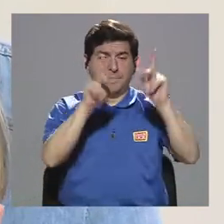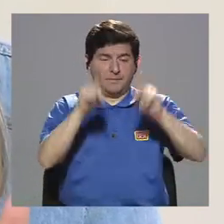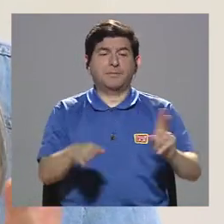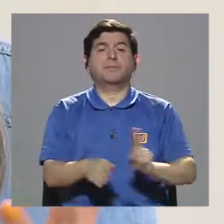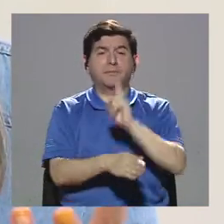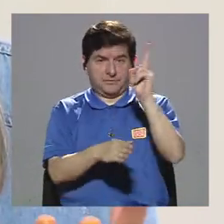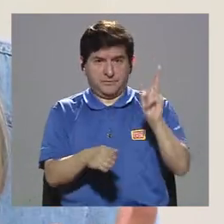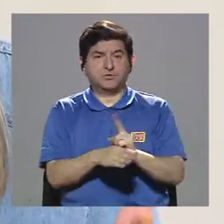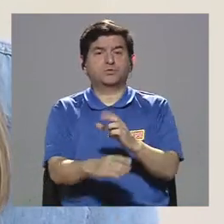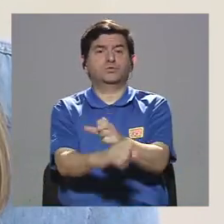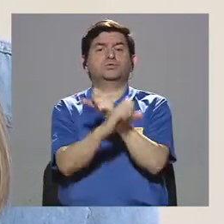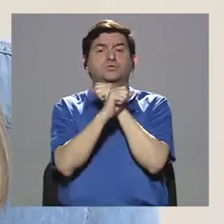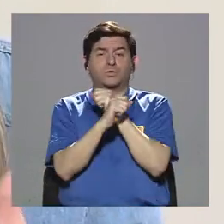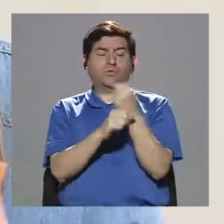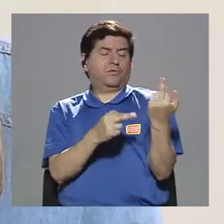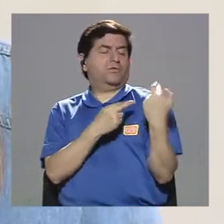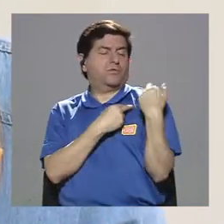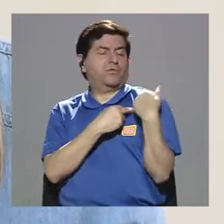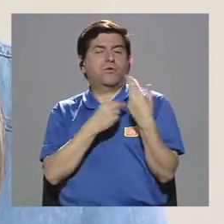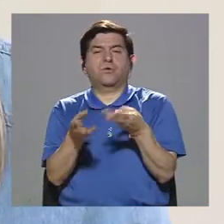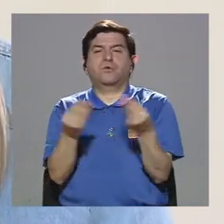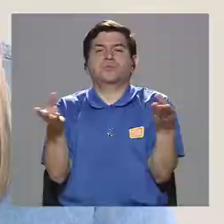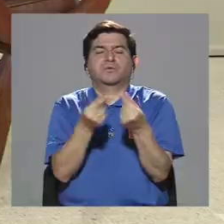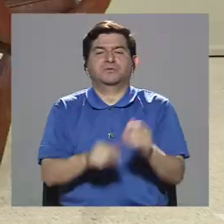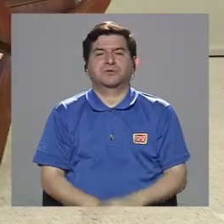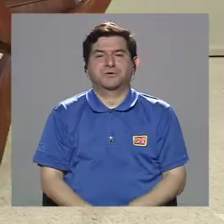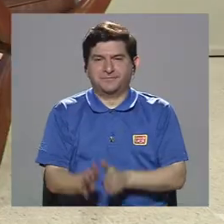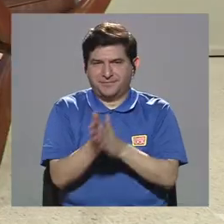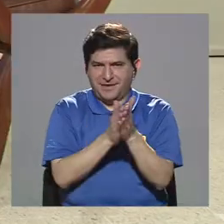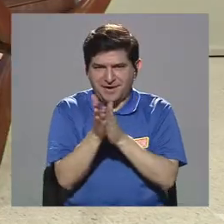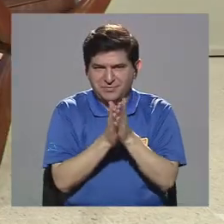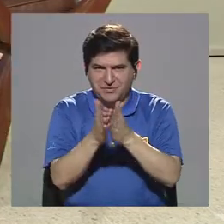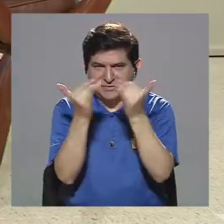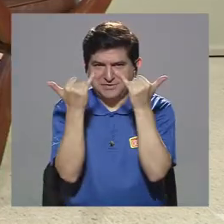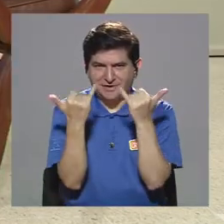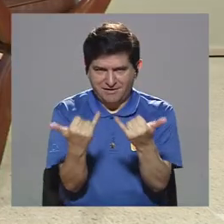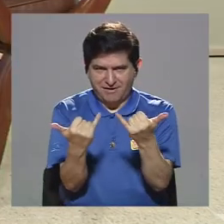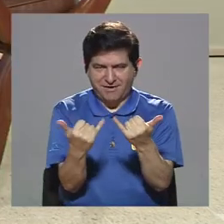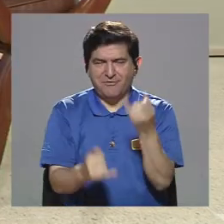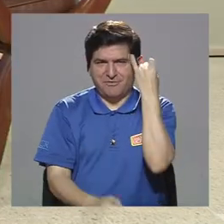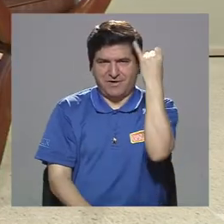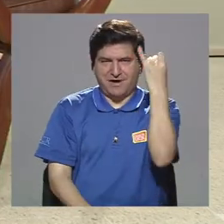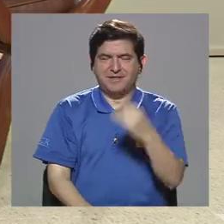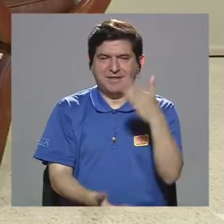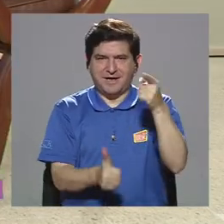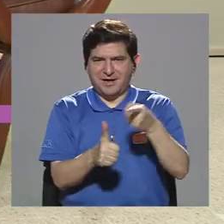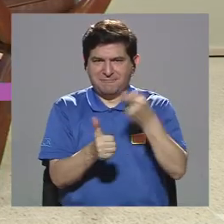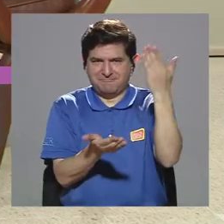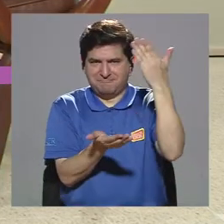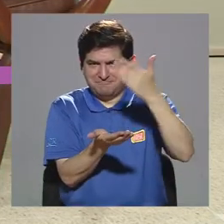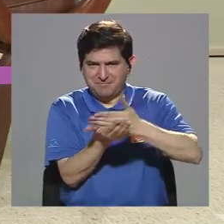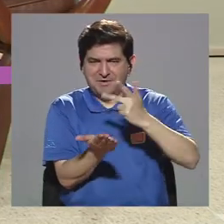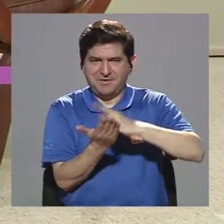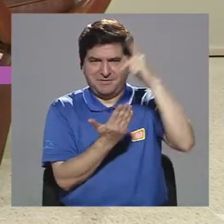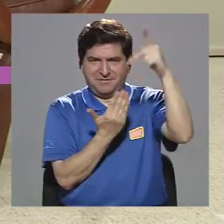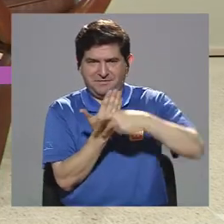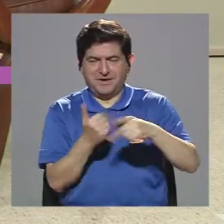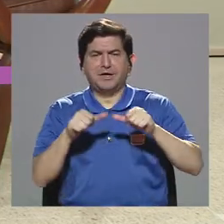las personas hagan uso seguro, responsable y productivo. Vamos a aprovechar acá esta idea para hacer nuestra primera